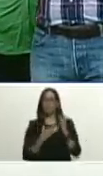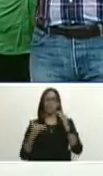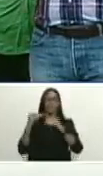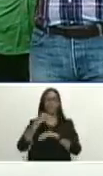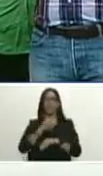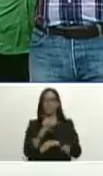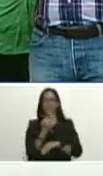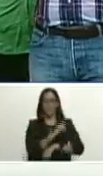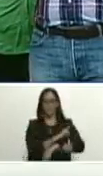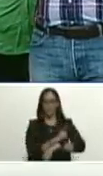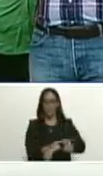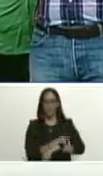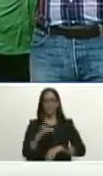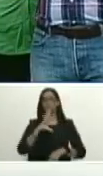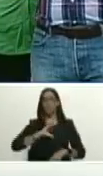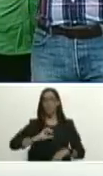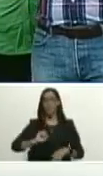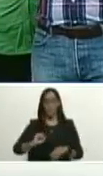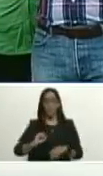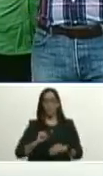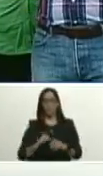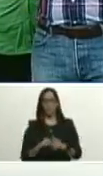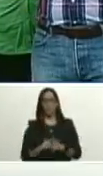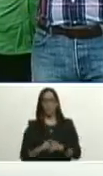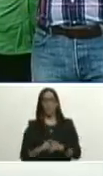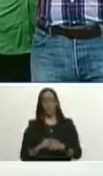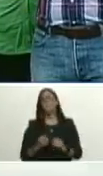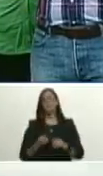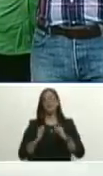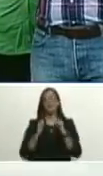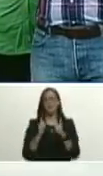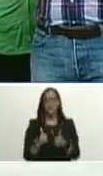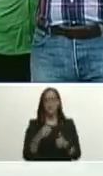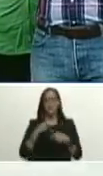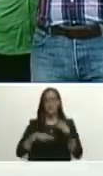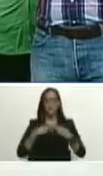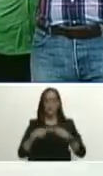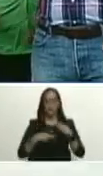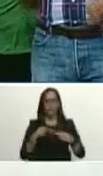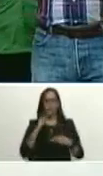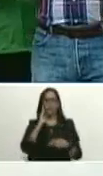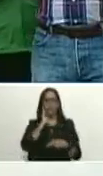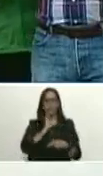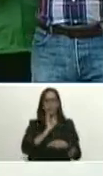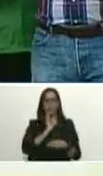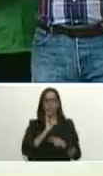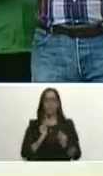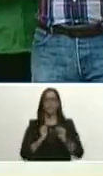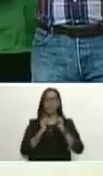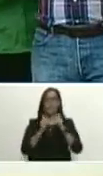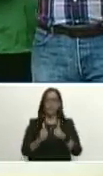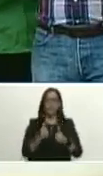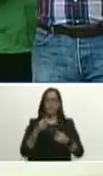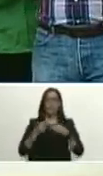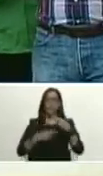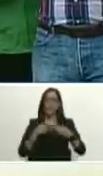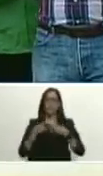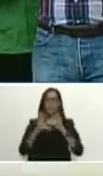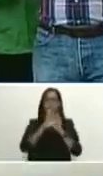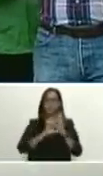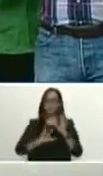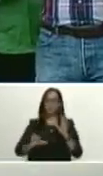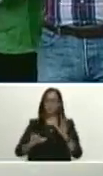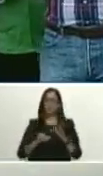soberanísima para arrancar la revolución bolivariana, arrancar la revolución constituyente.